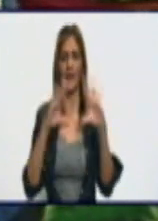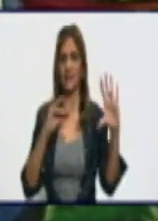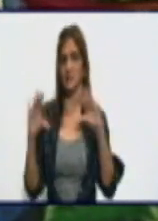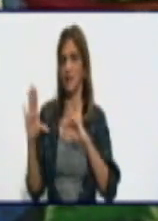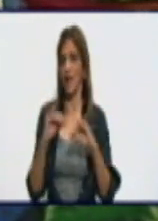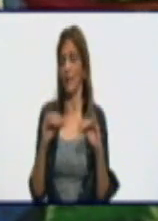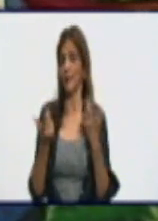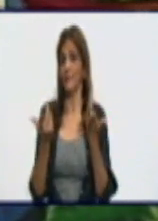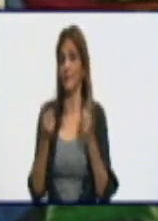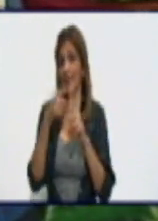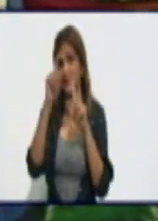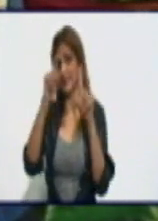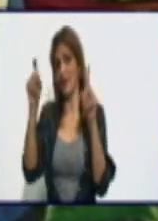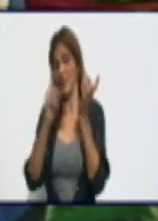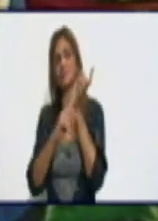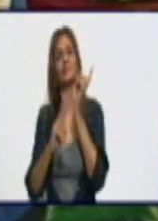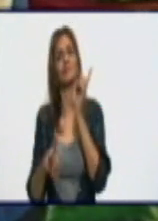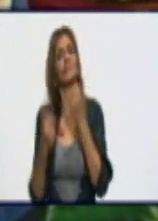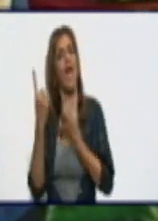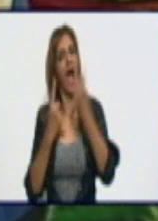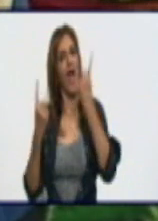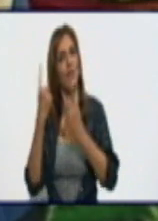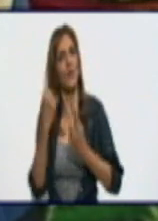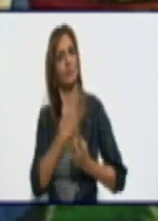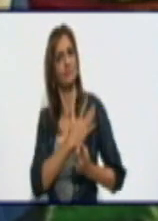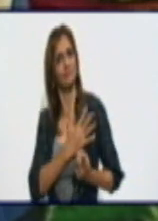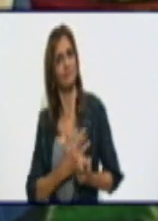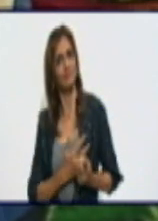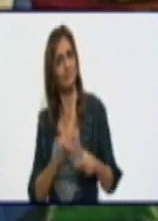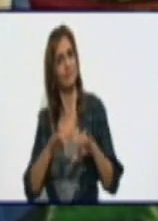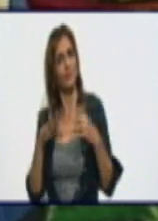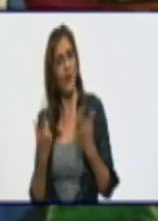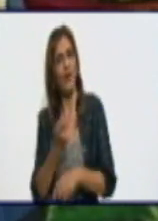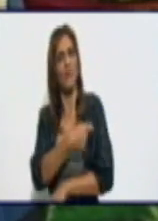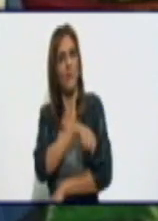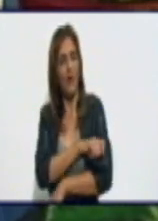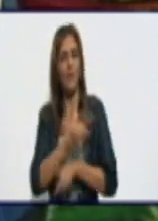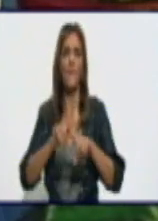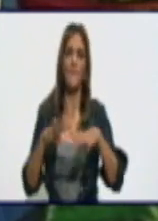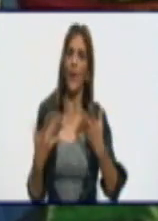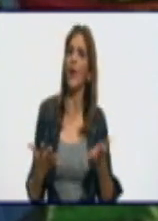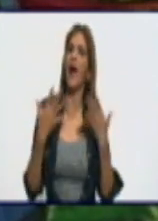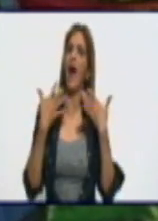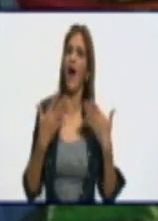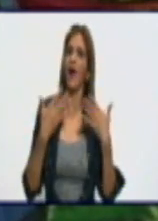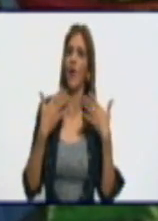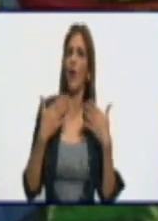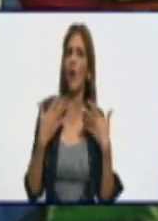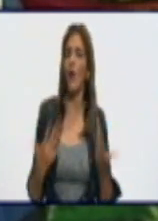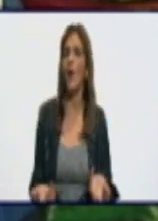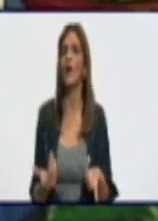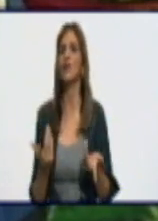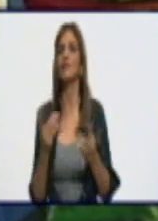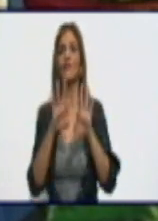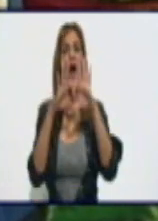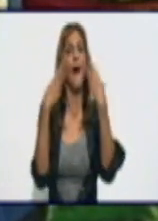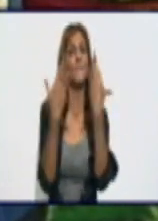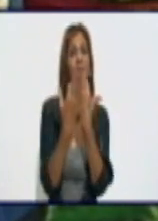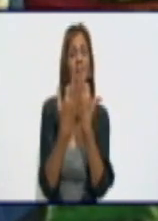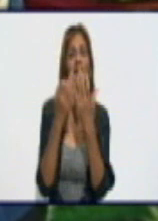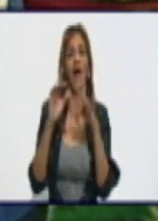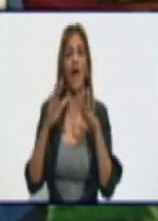tema de la corriente eléctrica es algo muy sensible, máximo por el calor, por que la familia está mucho más tiempo ahora en la casa, por el tema del